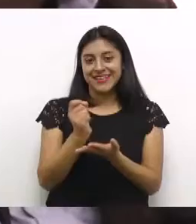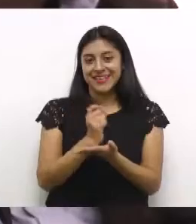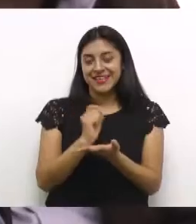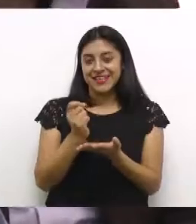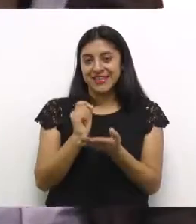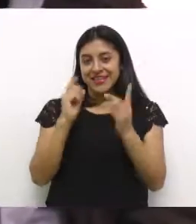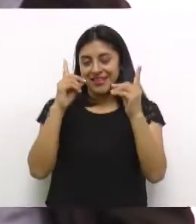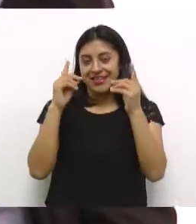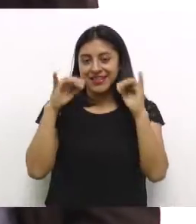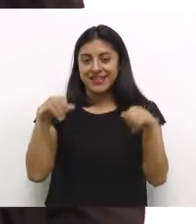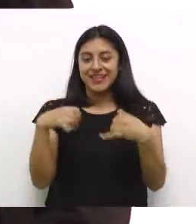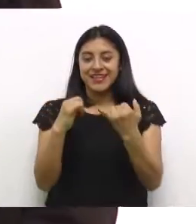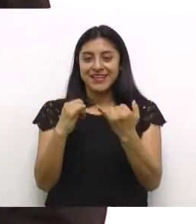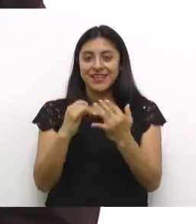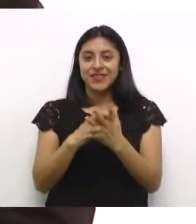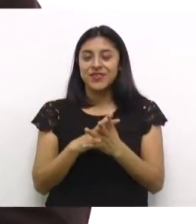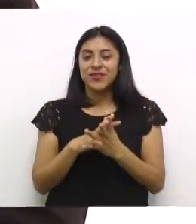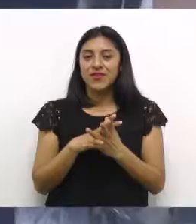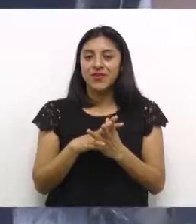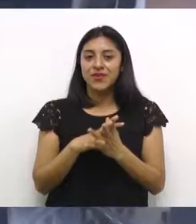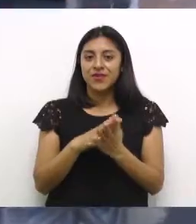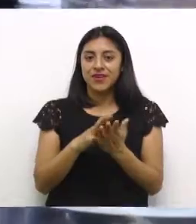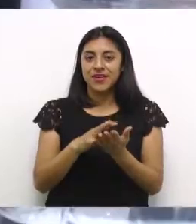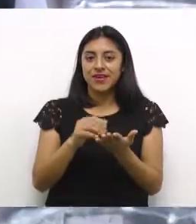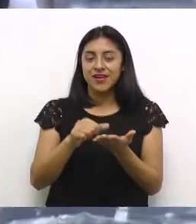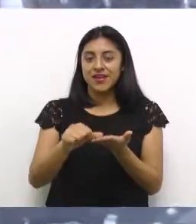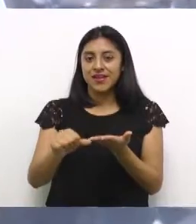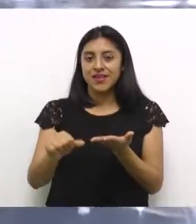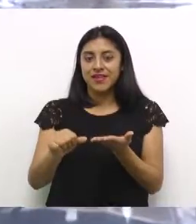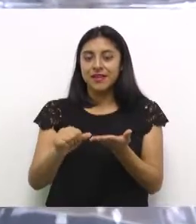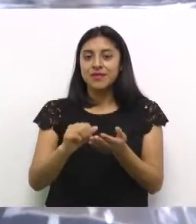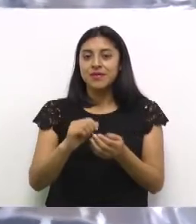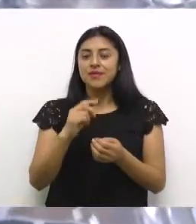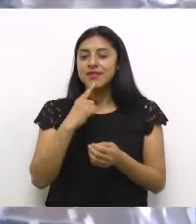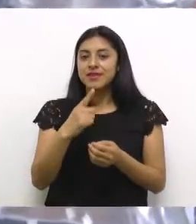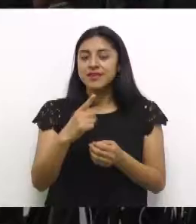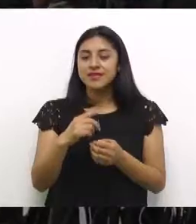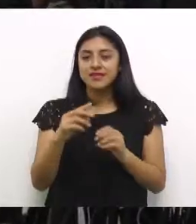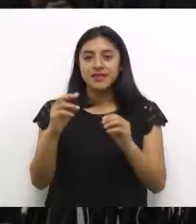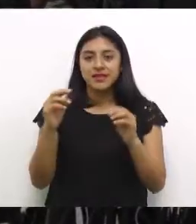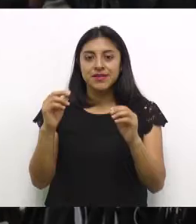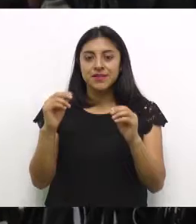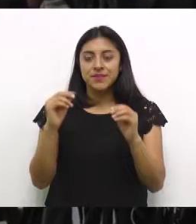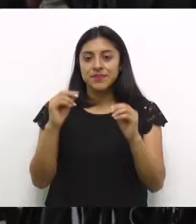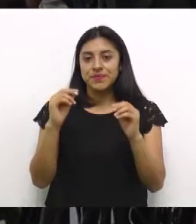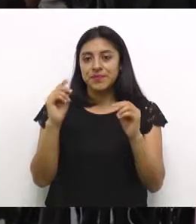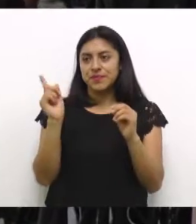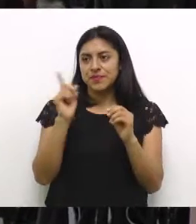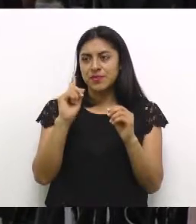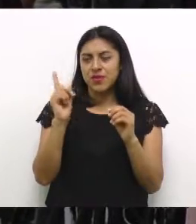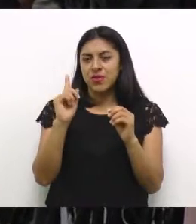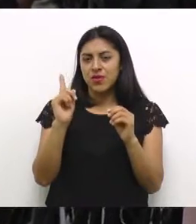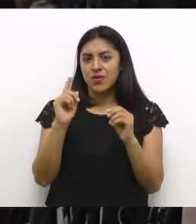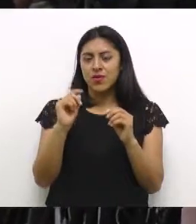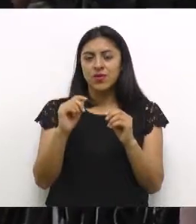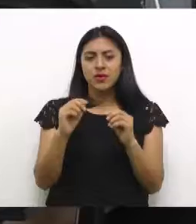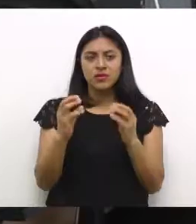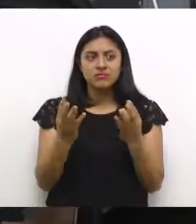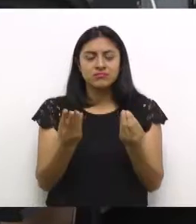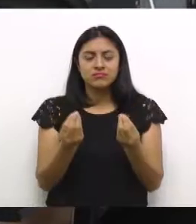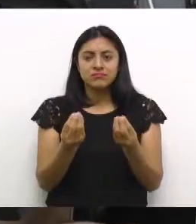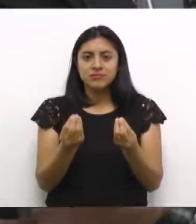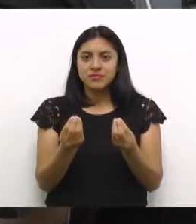El director ejecutivo del Registro Nacional de las Personas Renap, Enrique Alonso, afirmó en conferencia de prensa ante los medios de